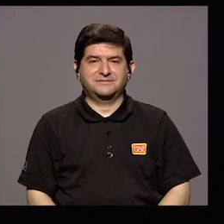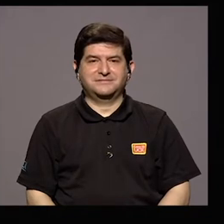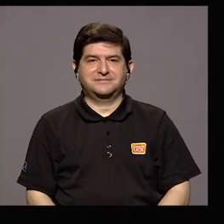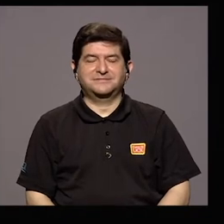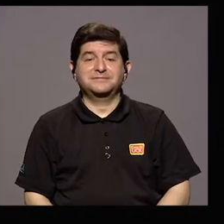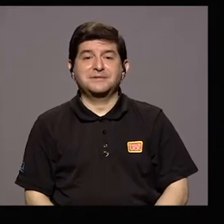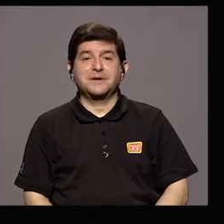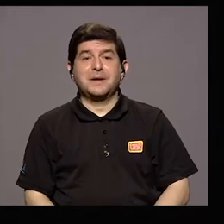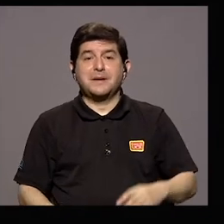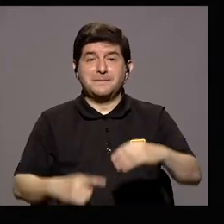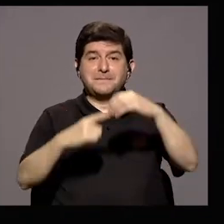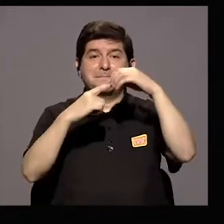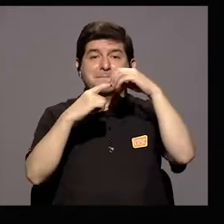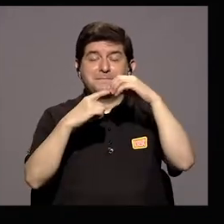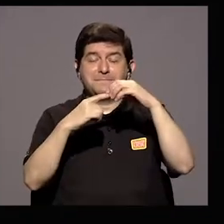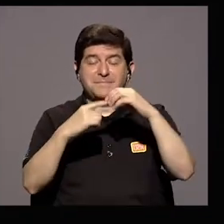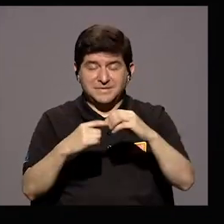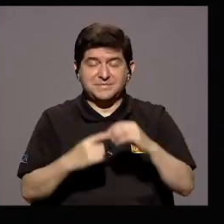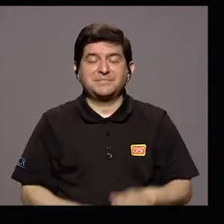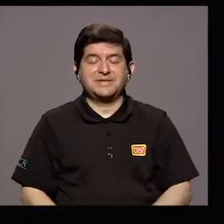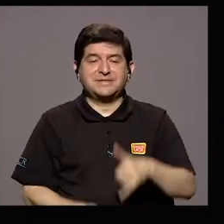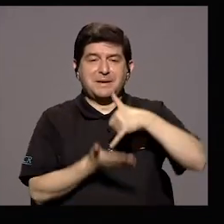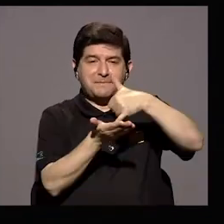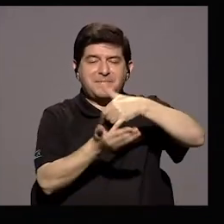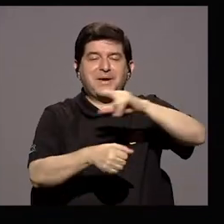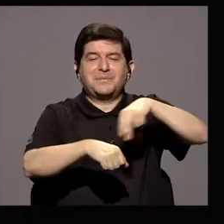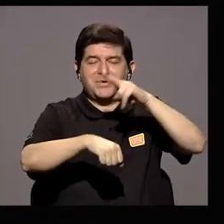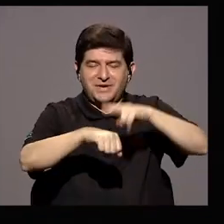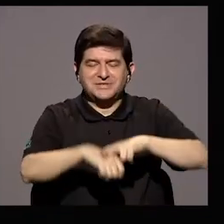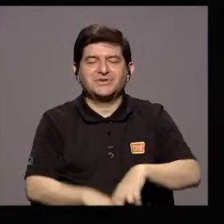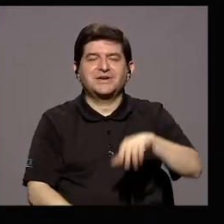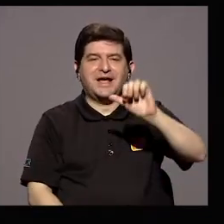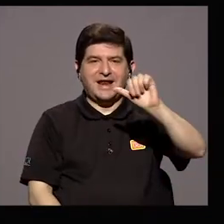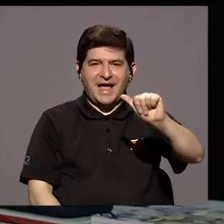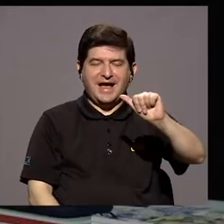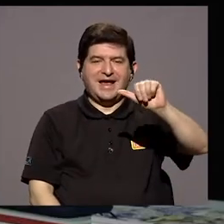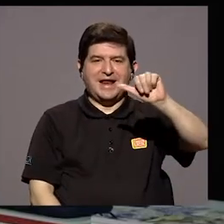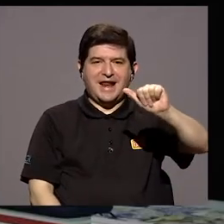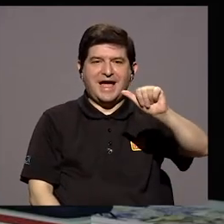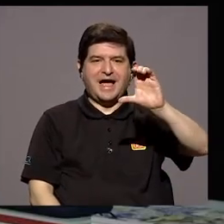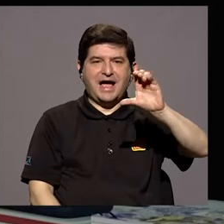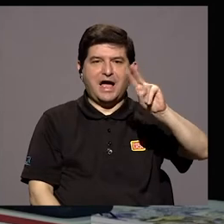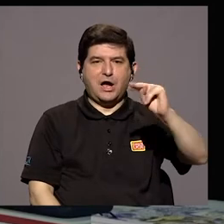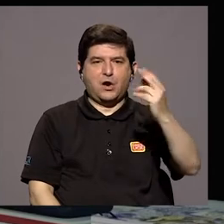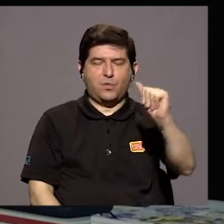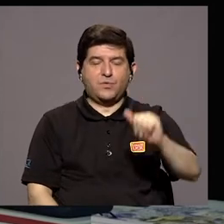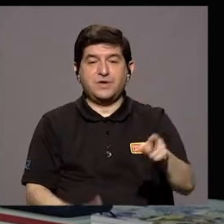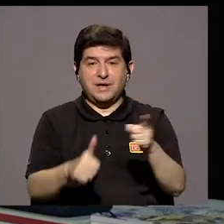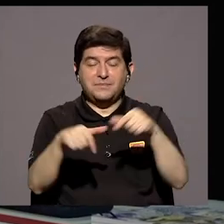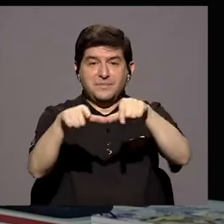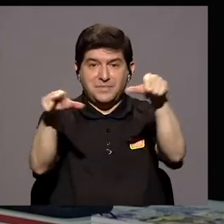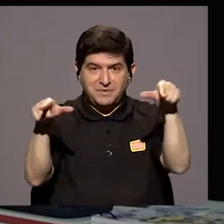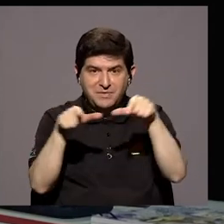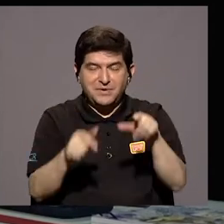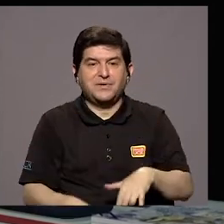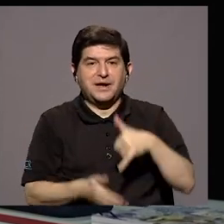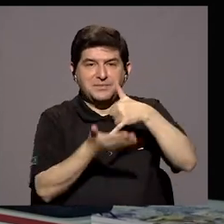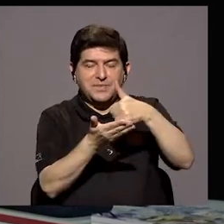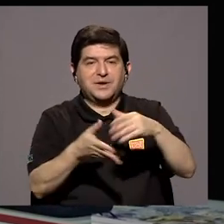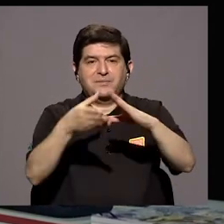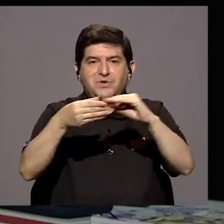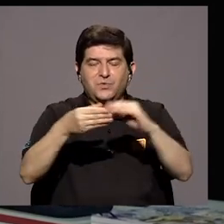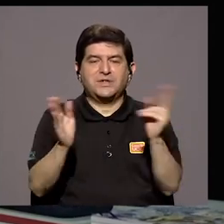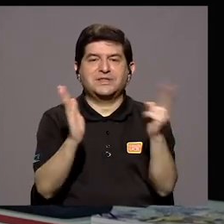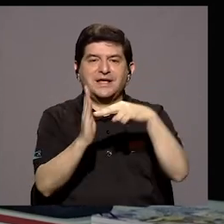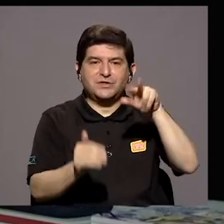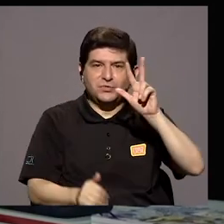Premio Nacional Ángela Cuña Brown Hace mucho tiempo, En 1988, primer lugar del cuento de la Revista Nacional de Cultura en